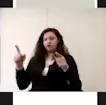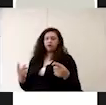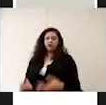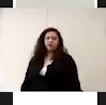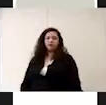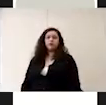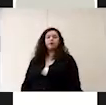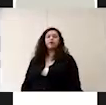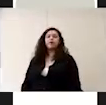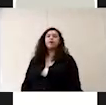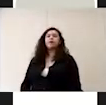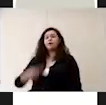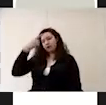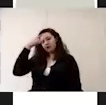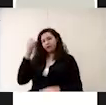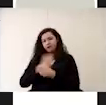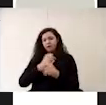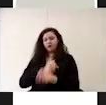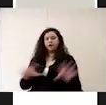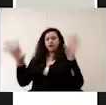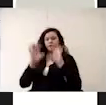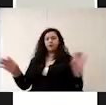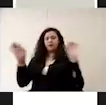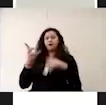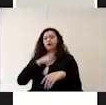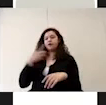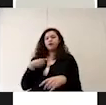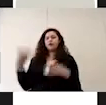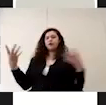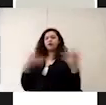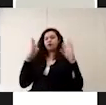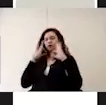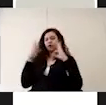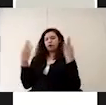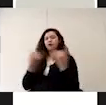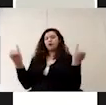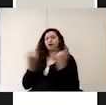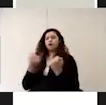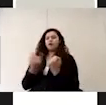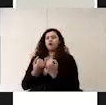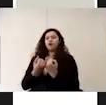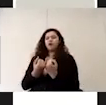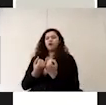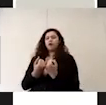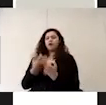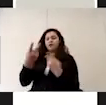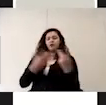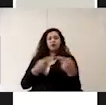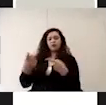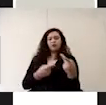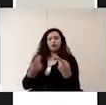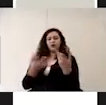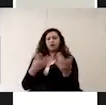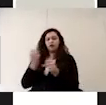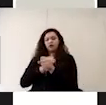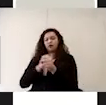en cuanto a las prácticas de cómputo se debe realizar de la misma manera una planación de prácticas para que